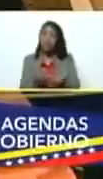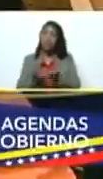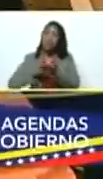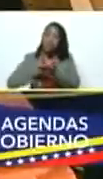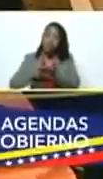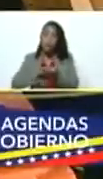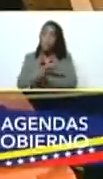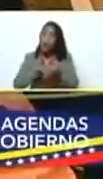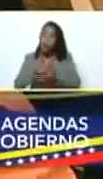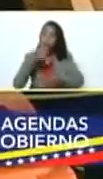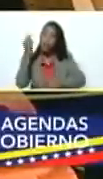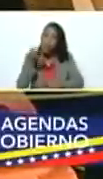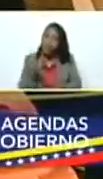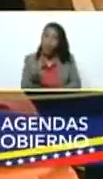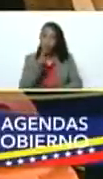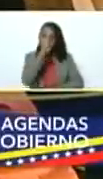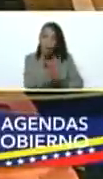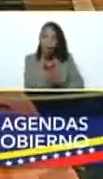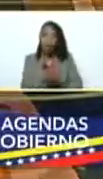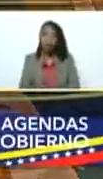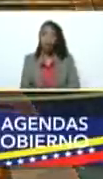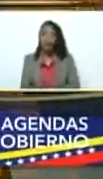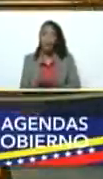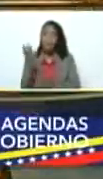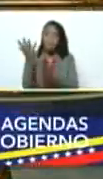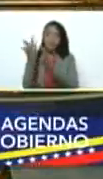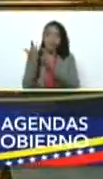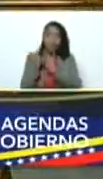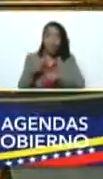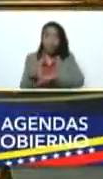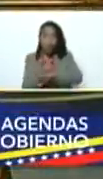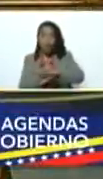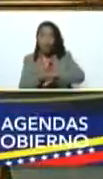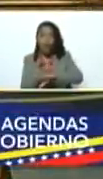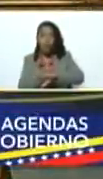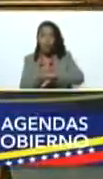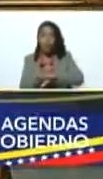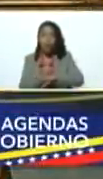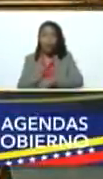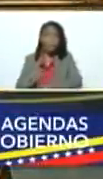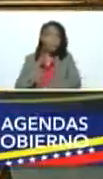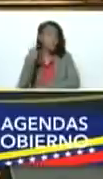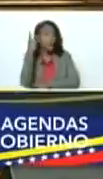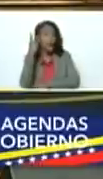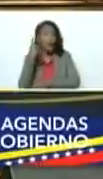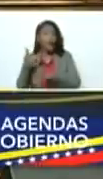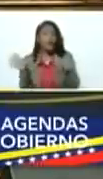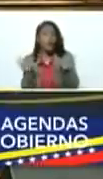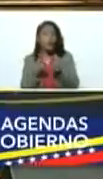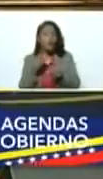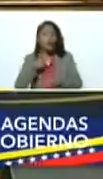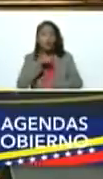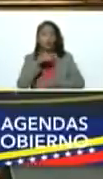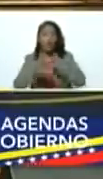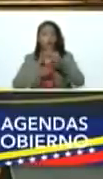tiempo real, me decía el gobernador Galíndez en la primera reunión que tuvimos, yo le pregunté cómo